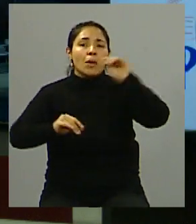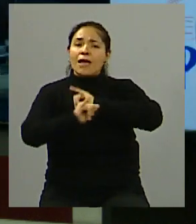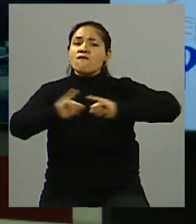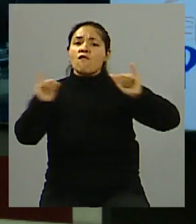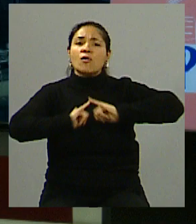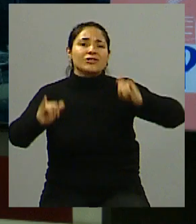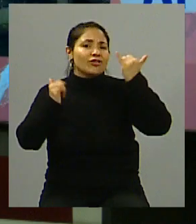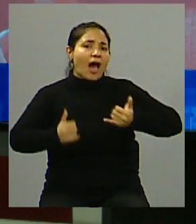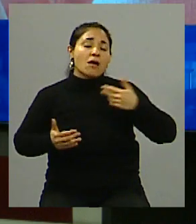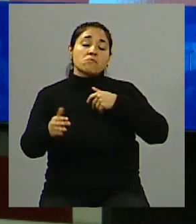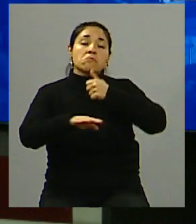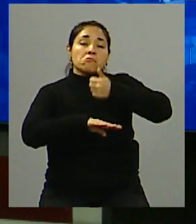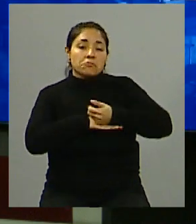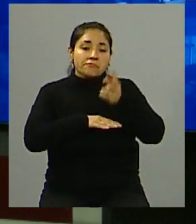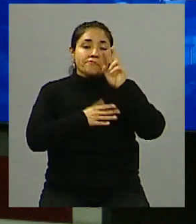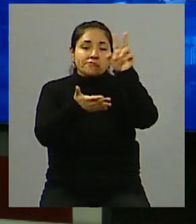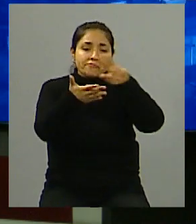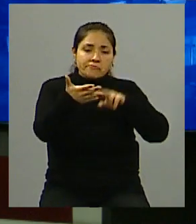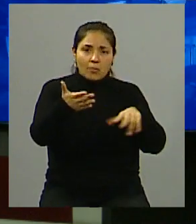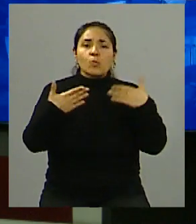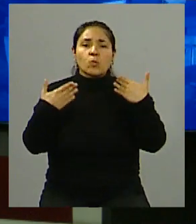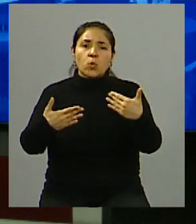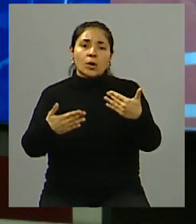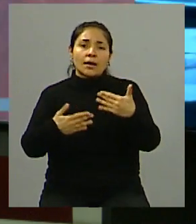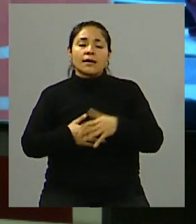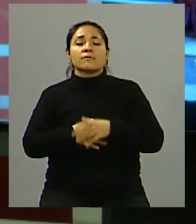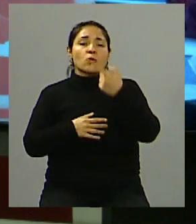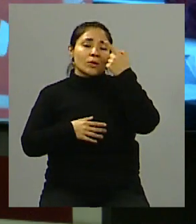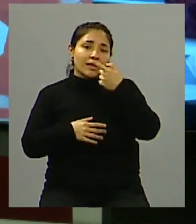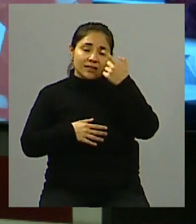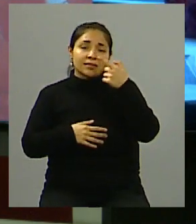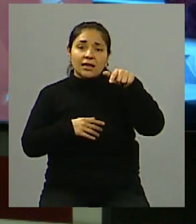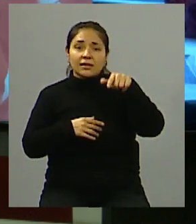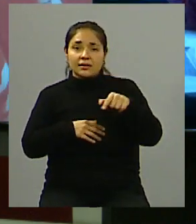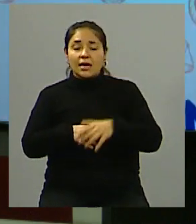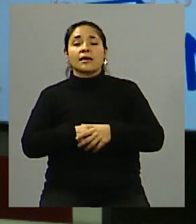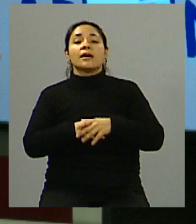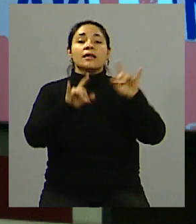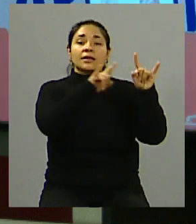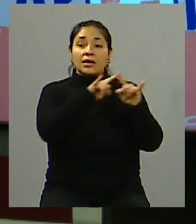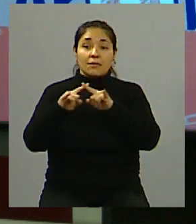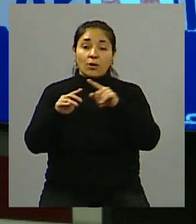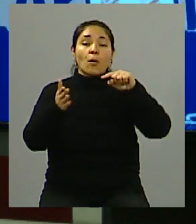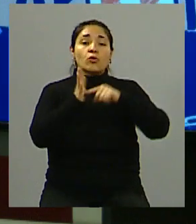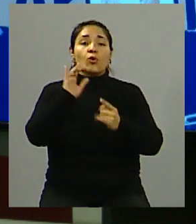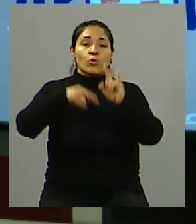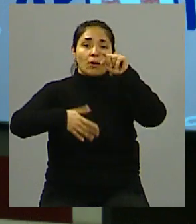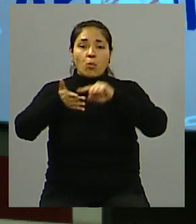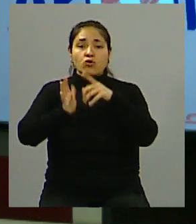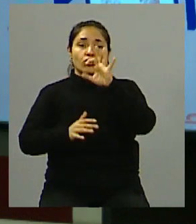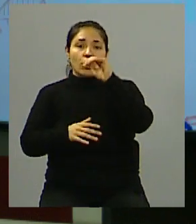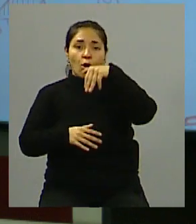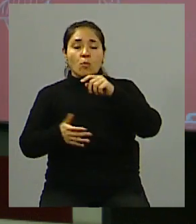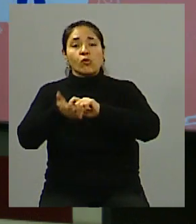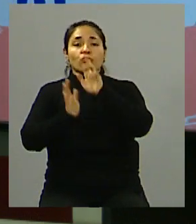en generar información, generar notas muy interesantes y están plasmadas en ese sitio web, www.unidiversidad